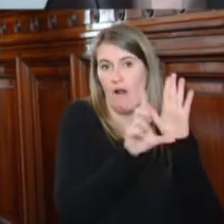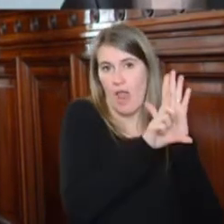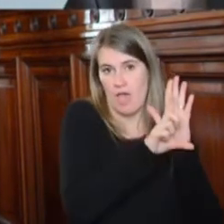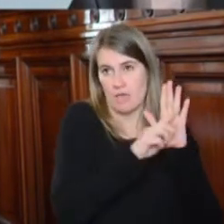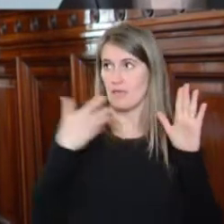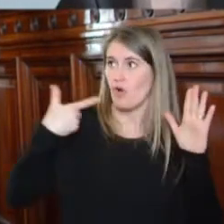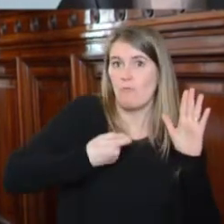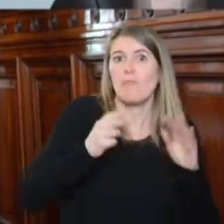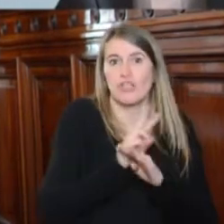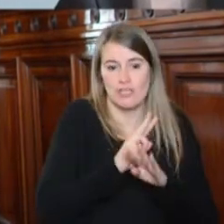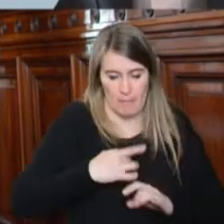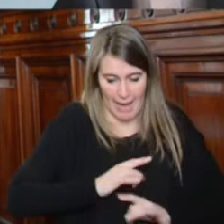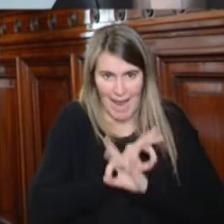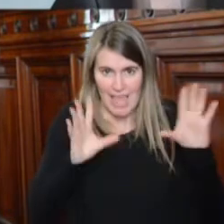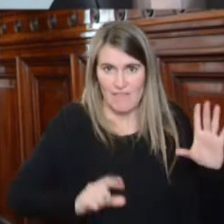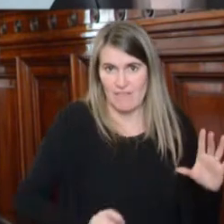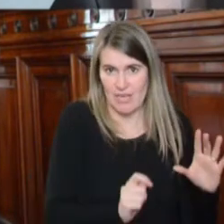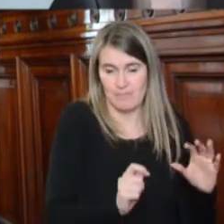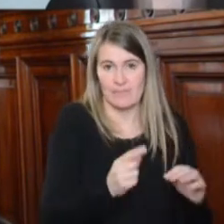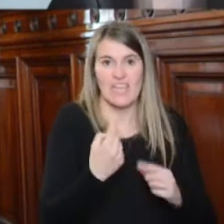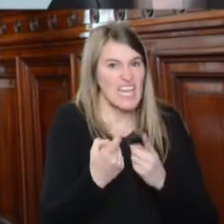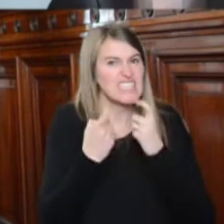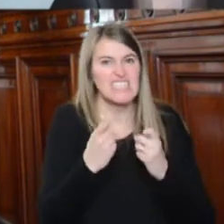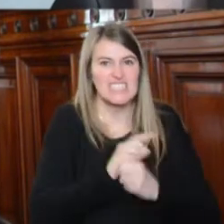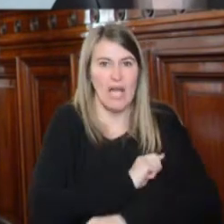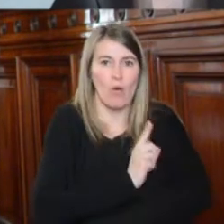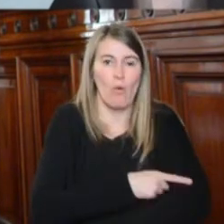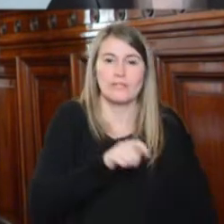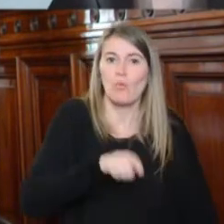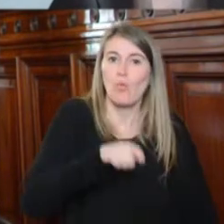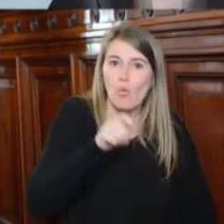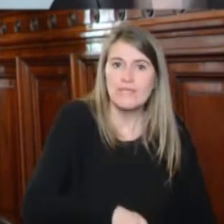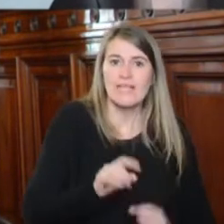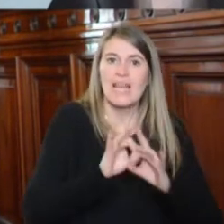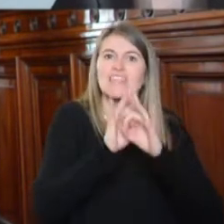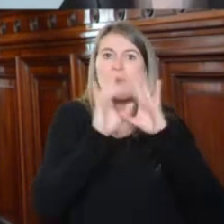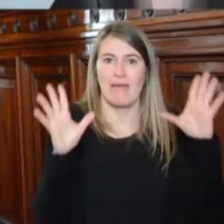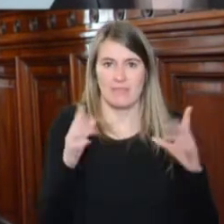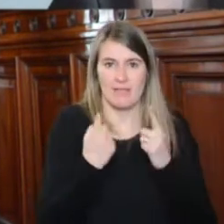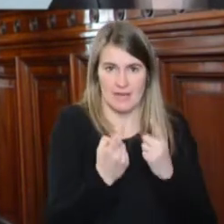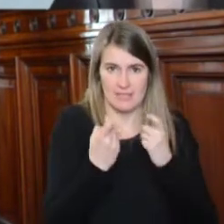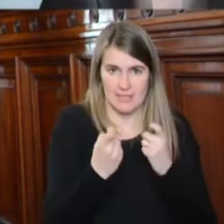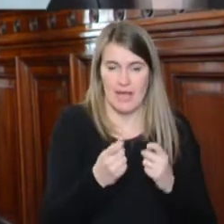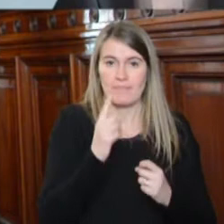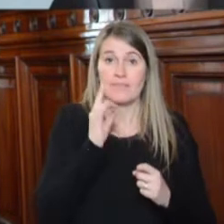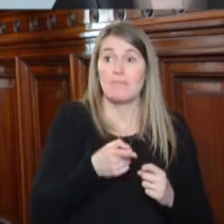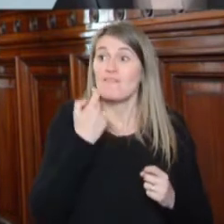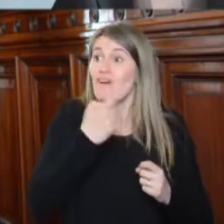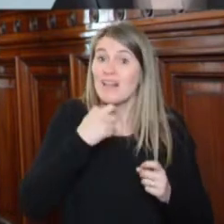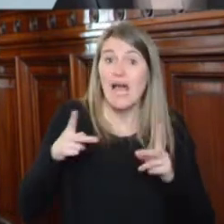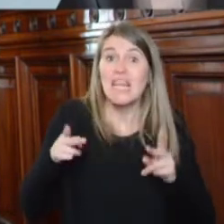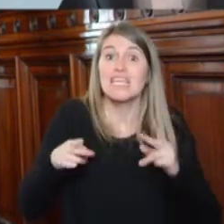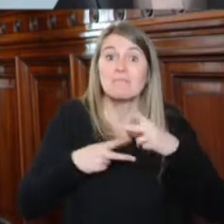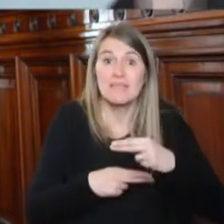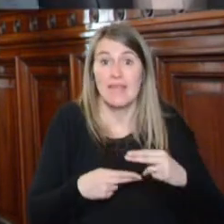Sin un poder judicial independiente, no hay república, ni constitución, ni derechos individuales, ni límites al ejercicio del